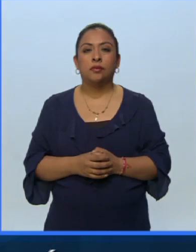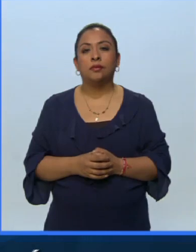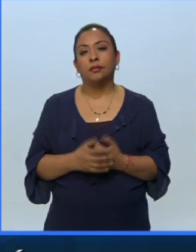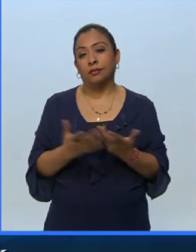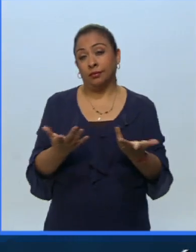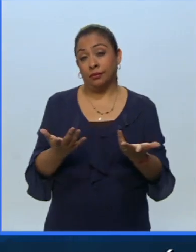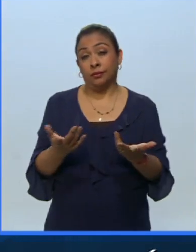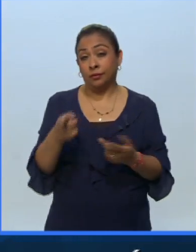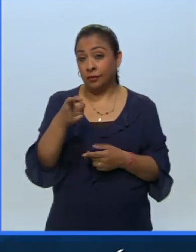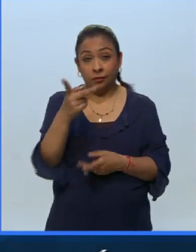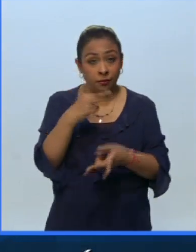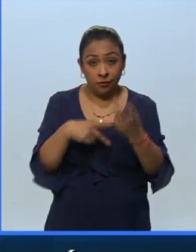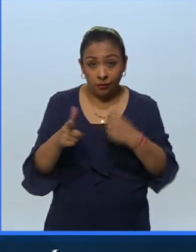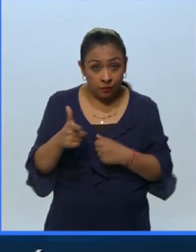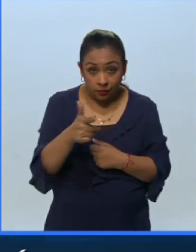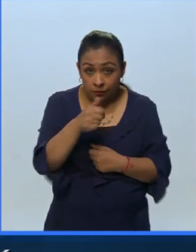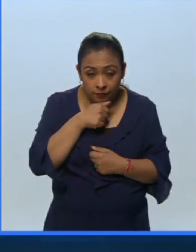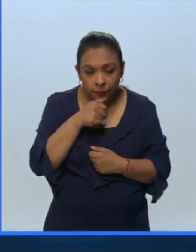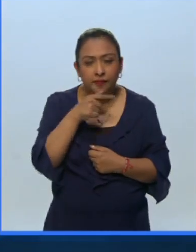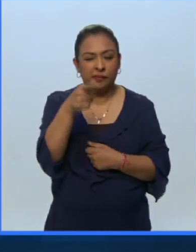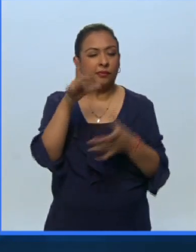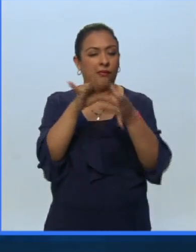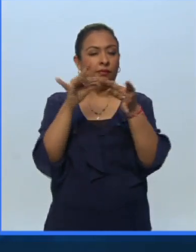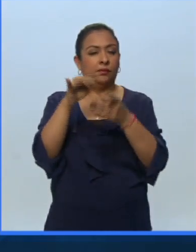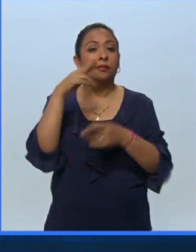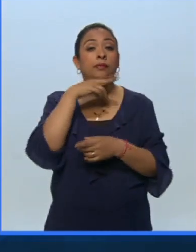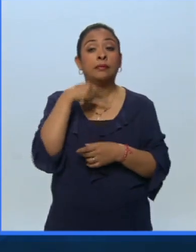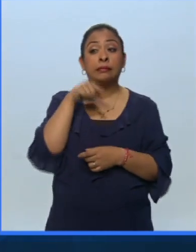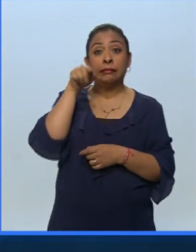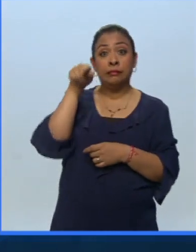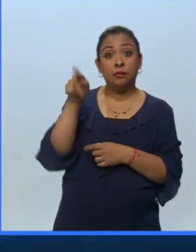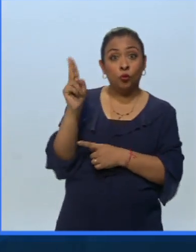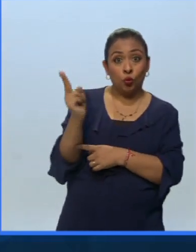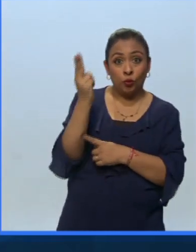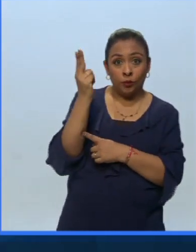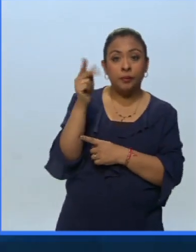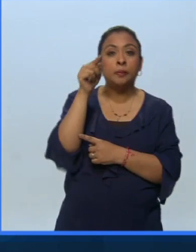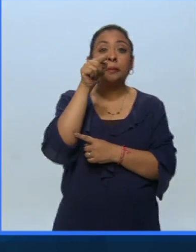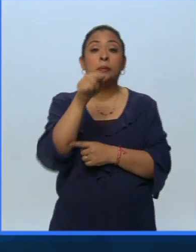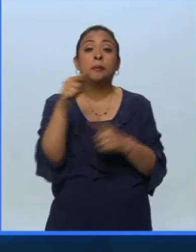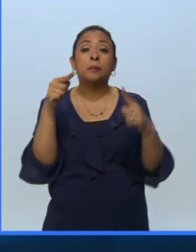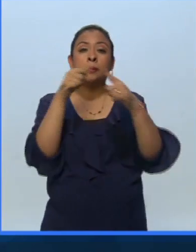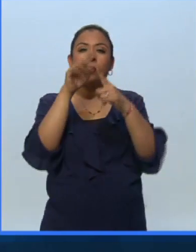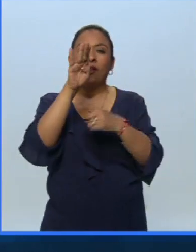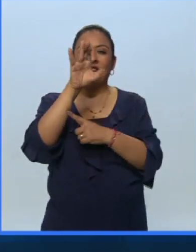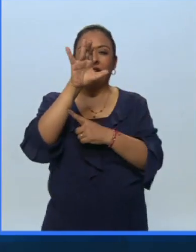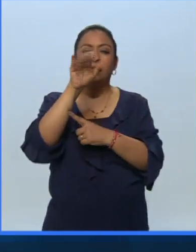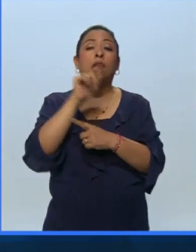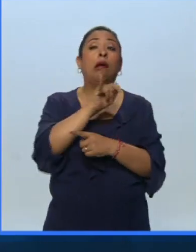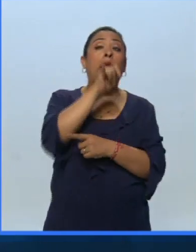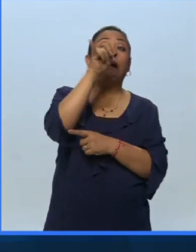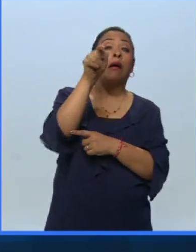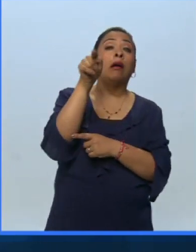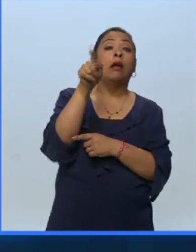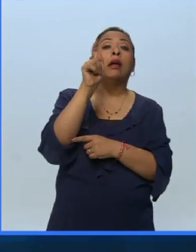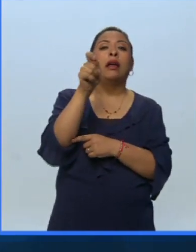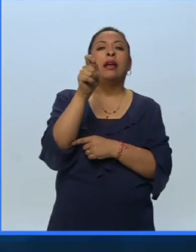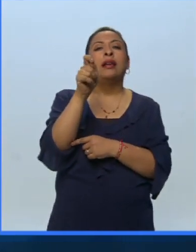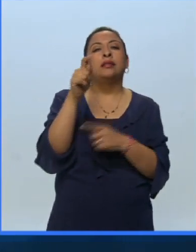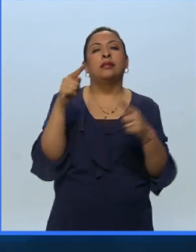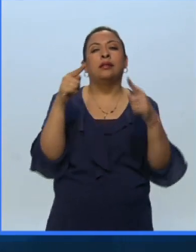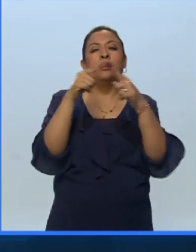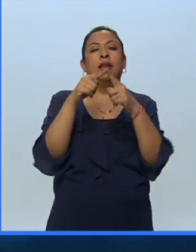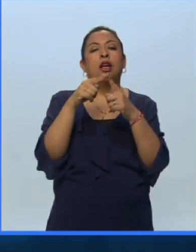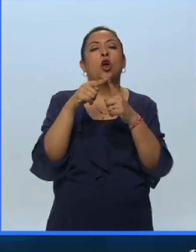Bueno, si no han venido a Guanajuato rápidamente les cuento esta es la universidad y esta es la basílica y lo que ven un poquito más allá es el templo de la